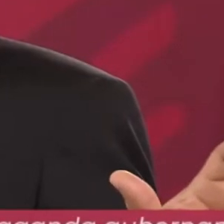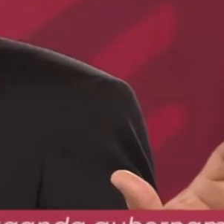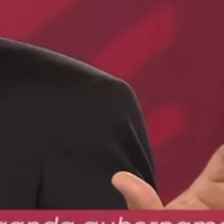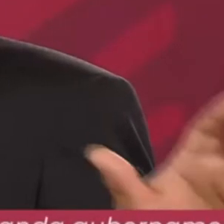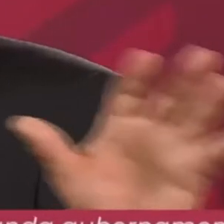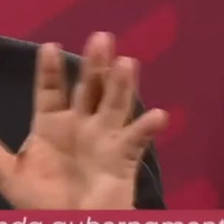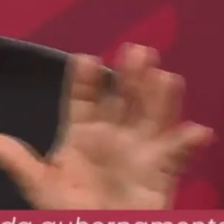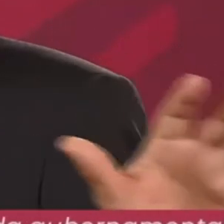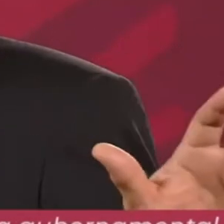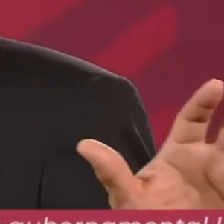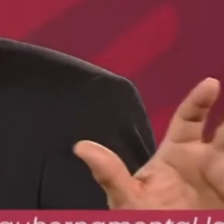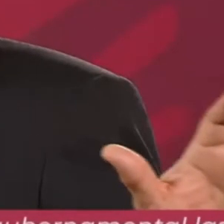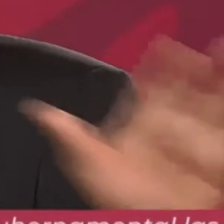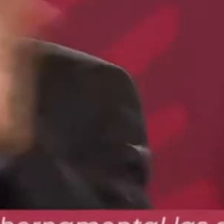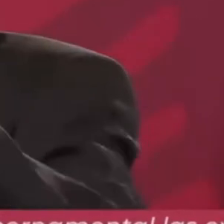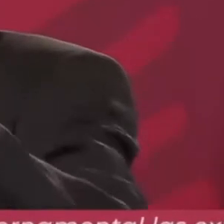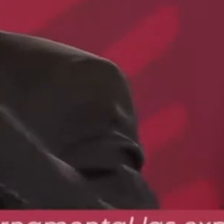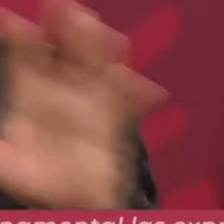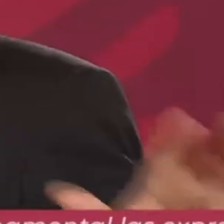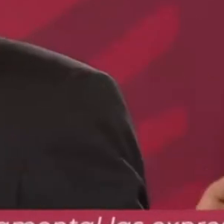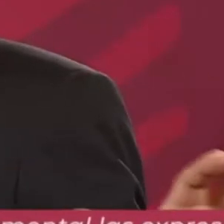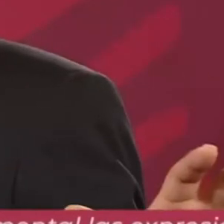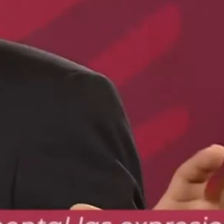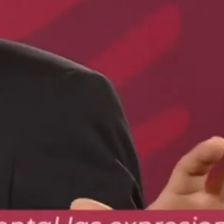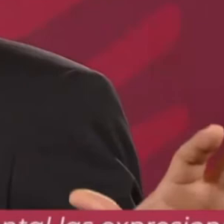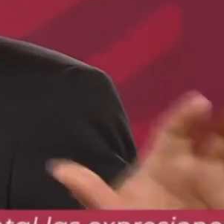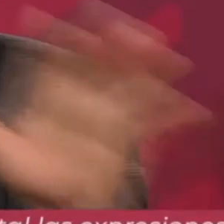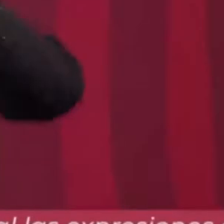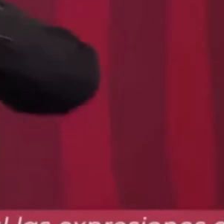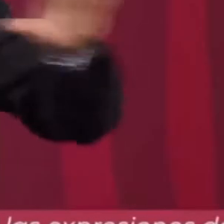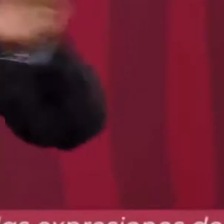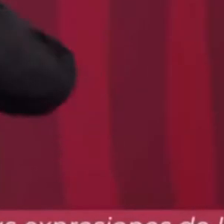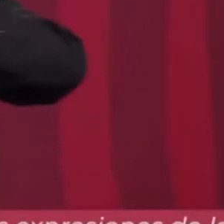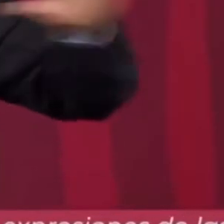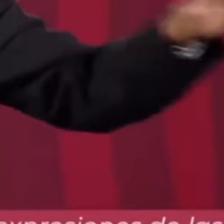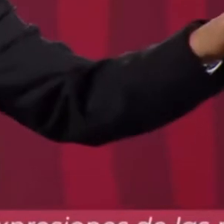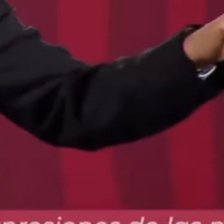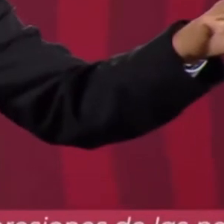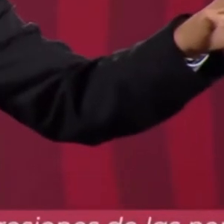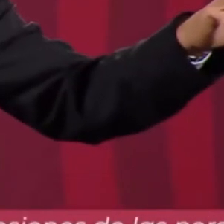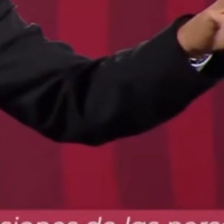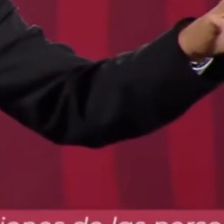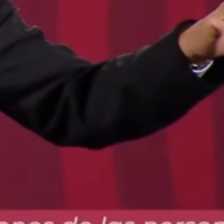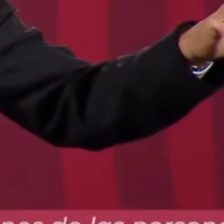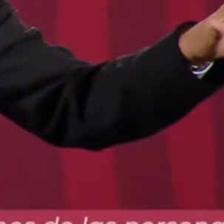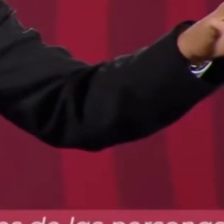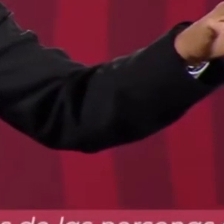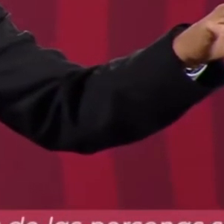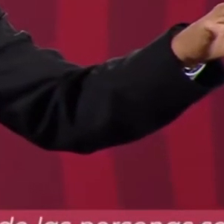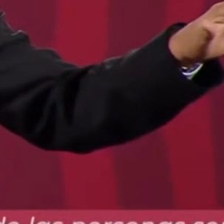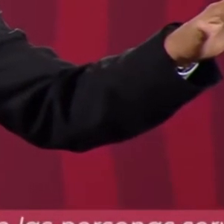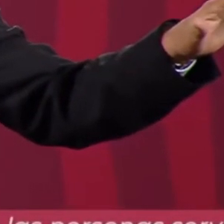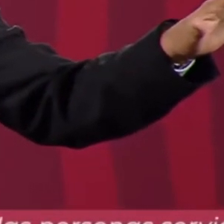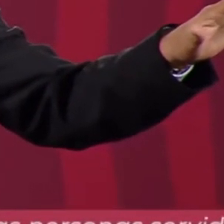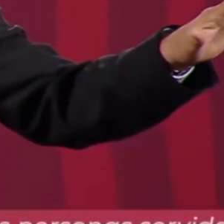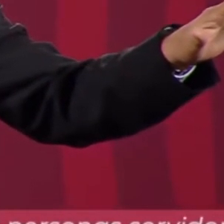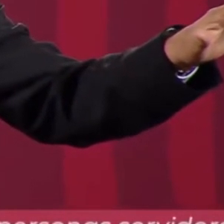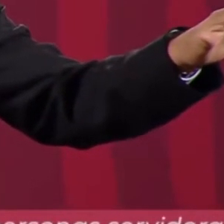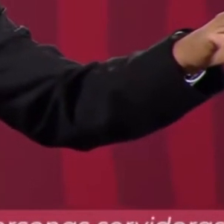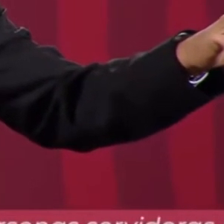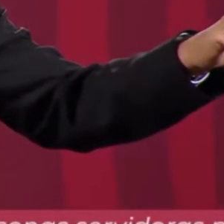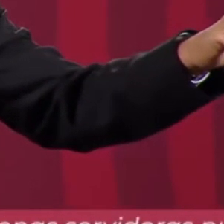de los interpuestos, con lo que se resolvió ayer, la mitad en automático quedan